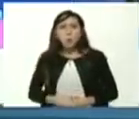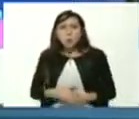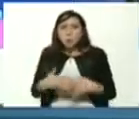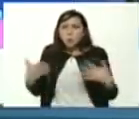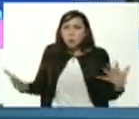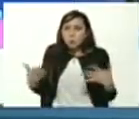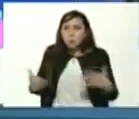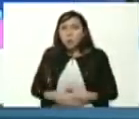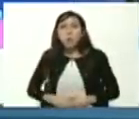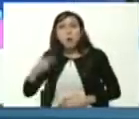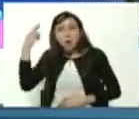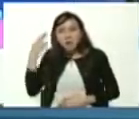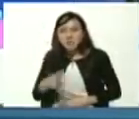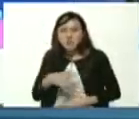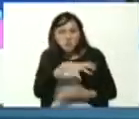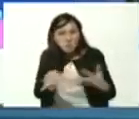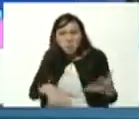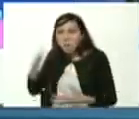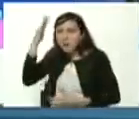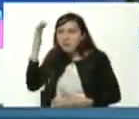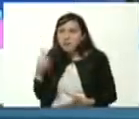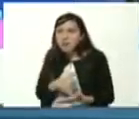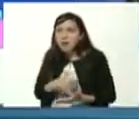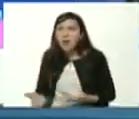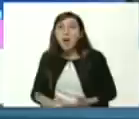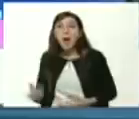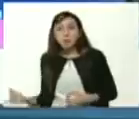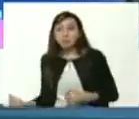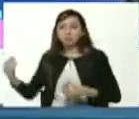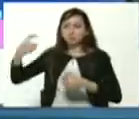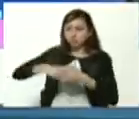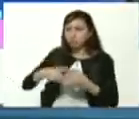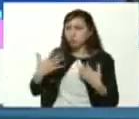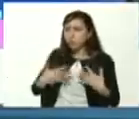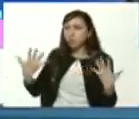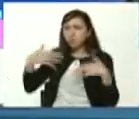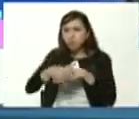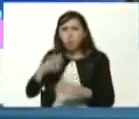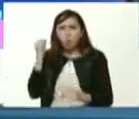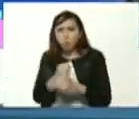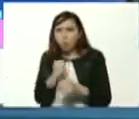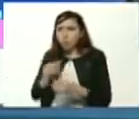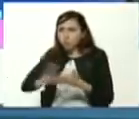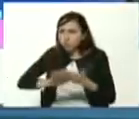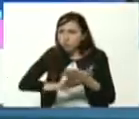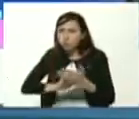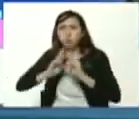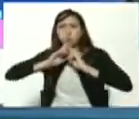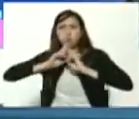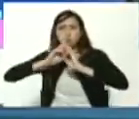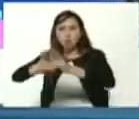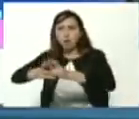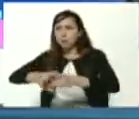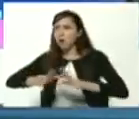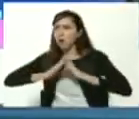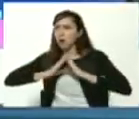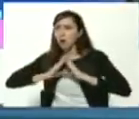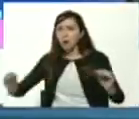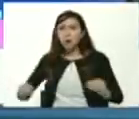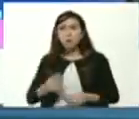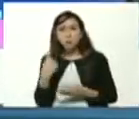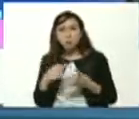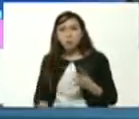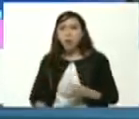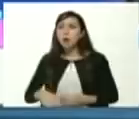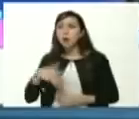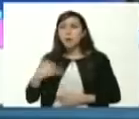cuáles son sus problemas para yo integrarme a ustedes para que juntos le busquemos respuestas y soluciones a todos los asuntos